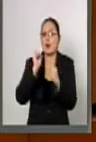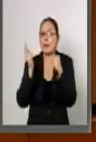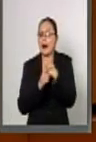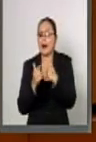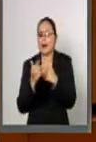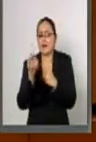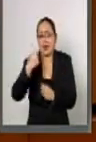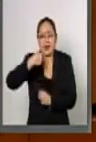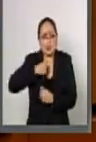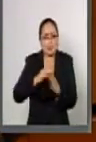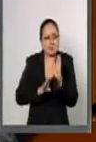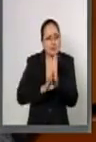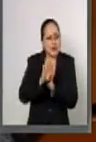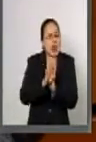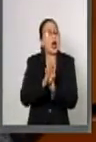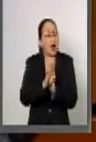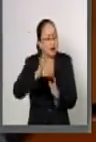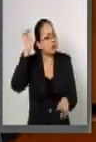de las personas.